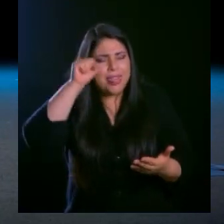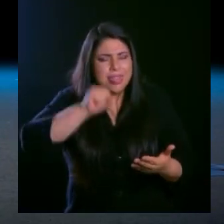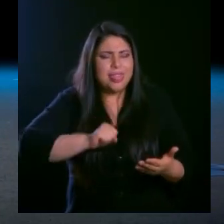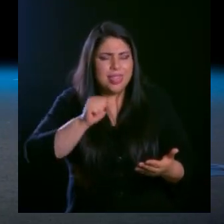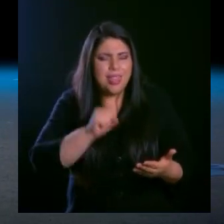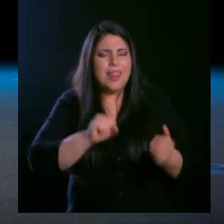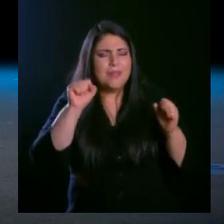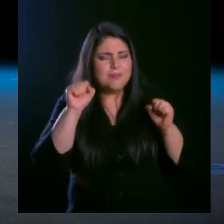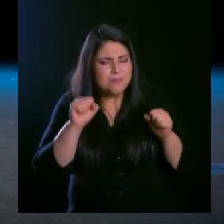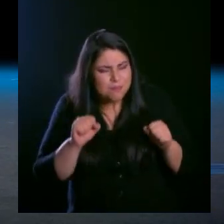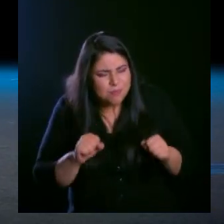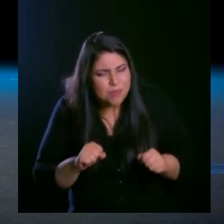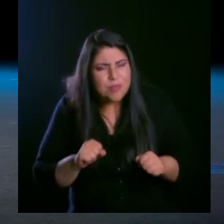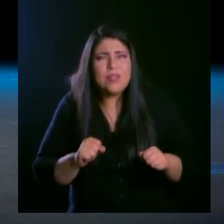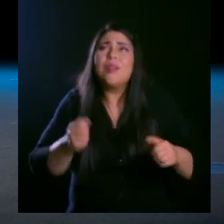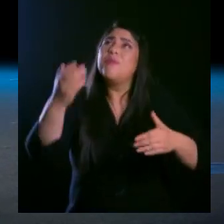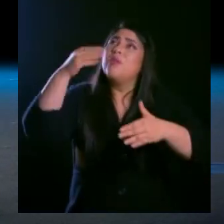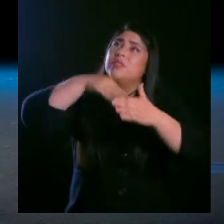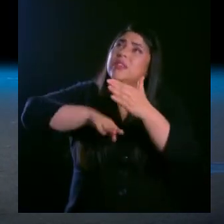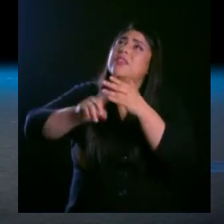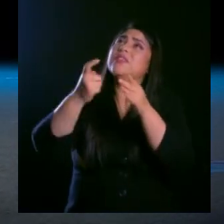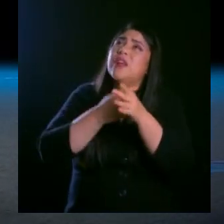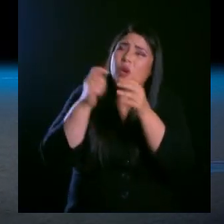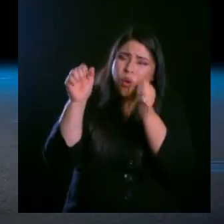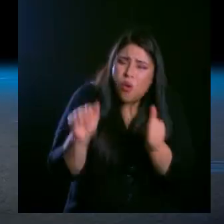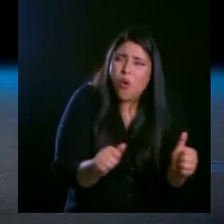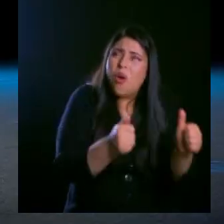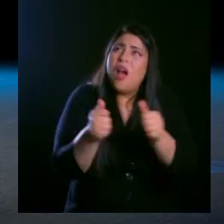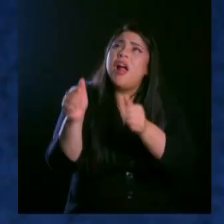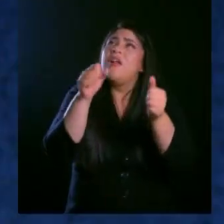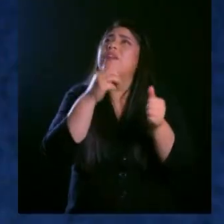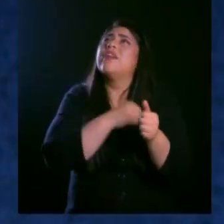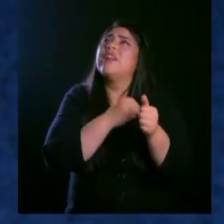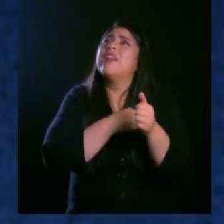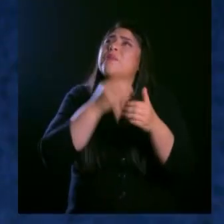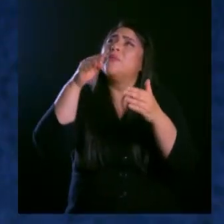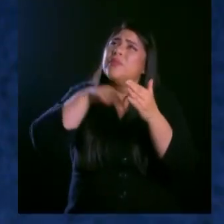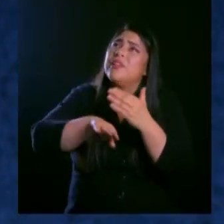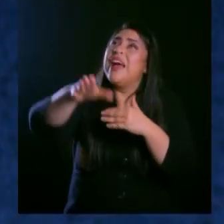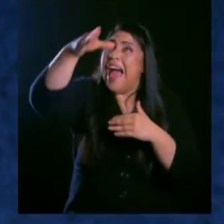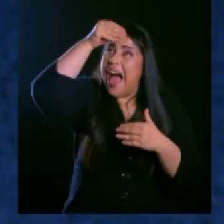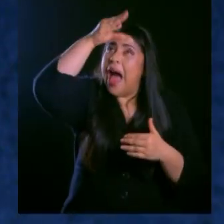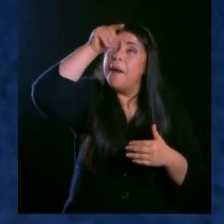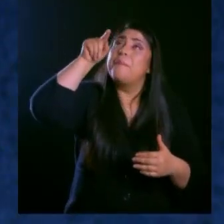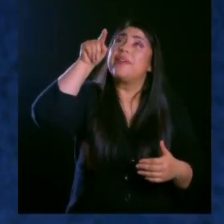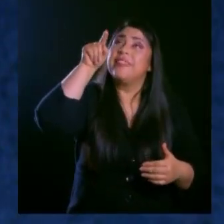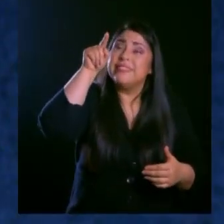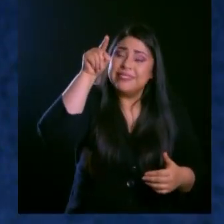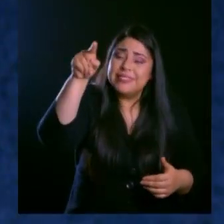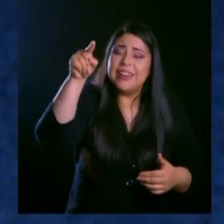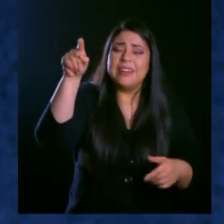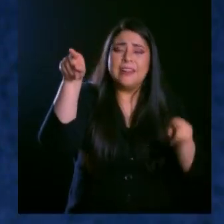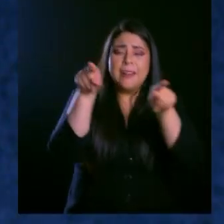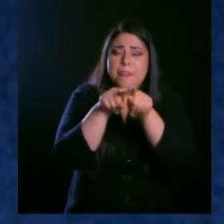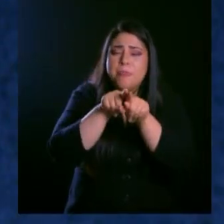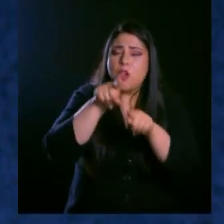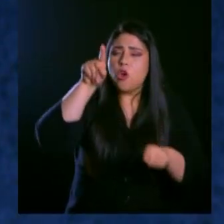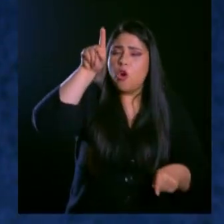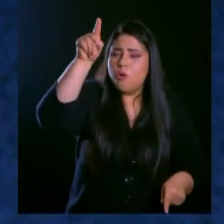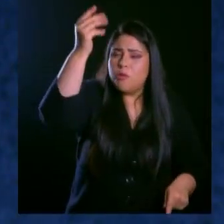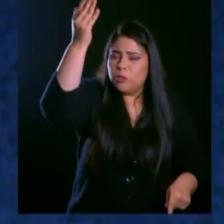ingresar a tus atrios con alabanza. Señor, queremos ingresar a tus atrios, aprender de ti, copiarte a ti, ser como tú Señor.